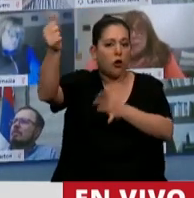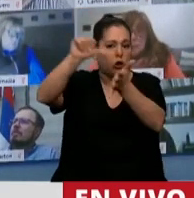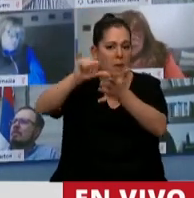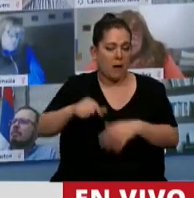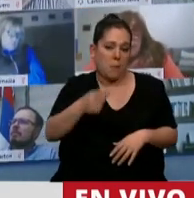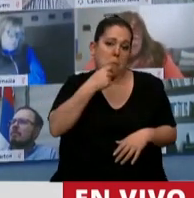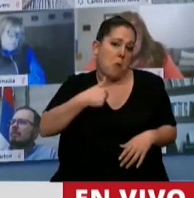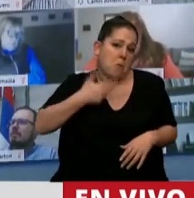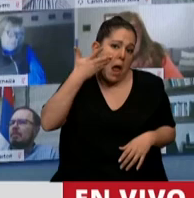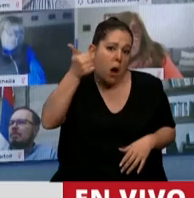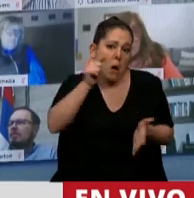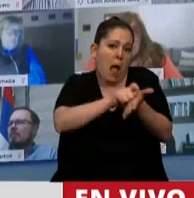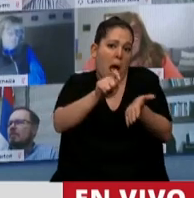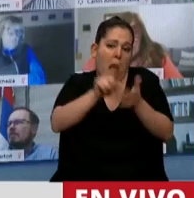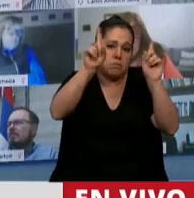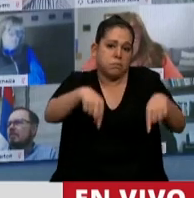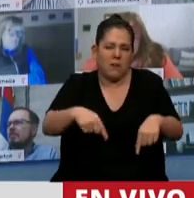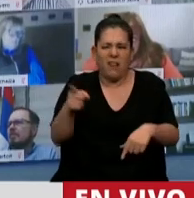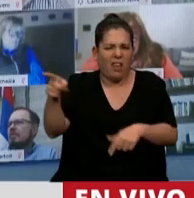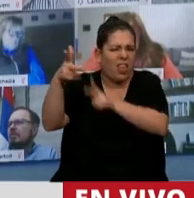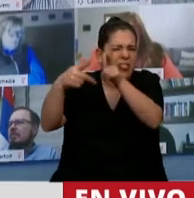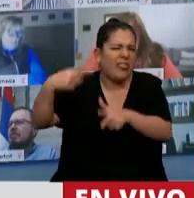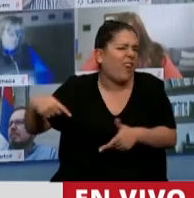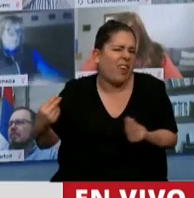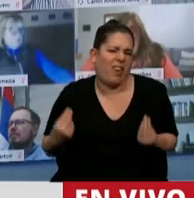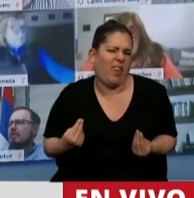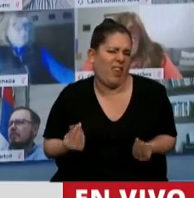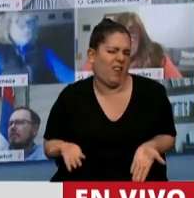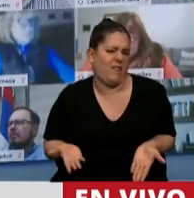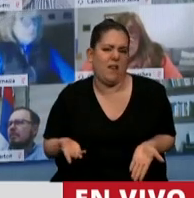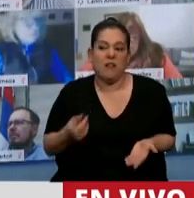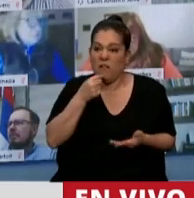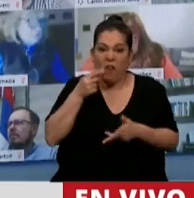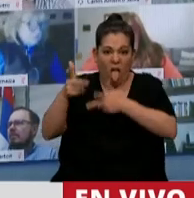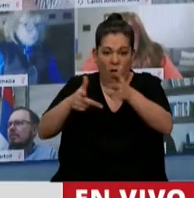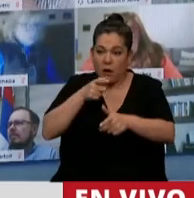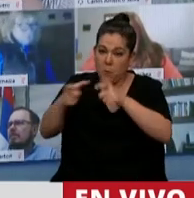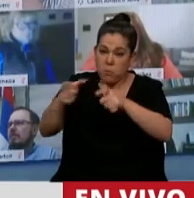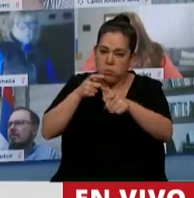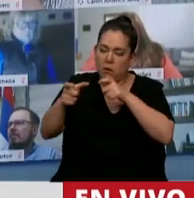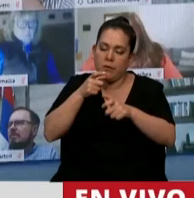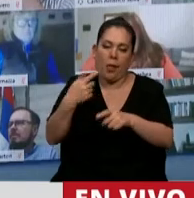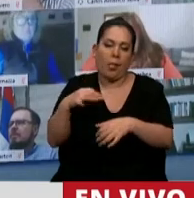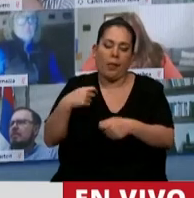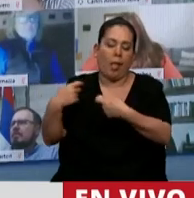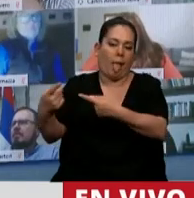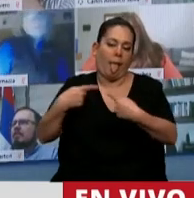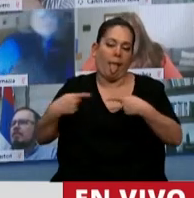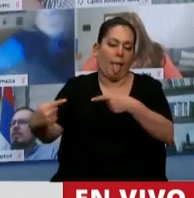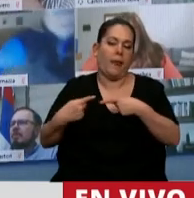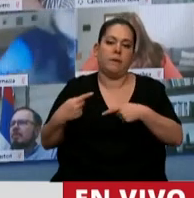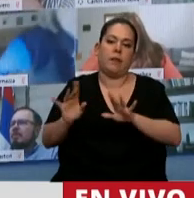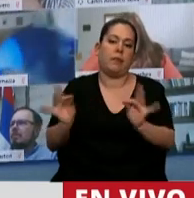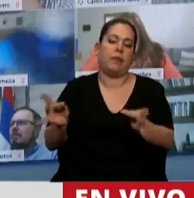era analfabeta? Qué bien hablar este señor, pero no quiero entrar en esto porque voy a entrar en el mismo juego, sino que durante toda la noche estuvieron señalando,